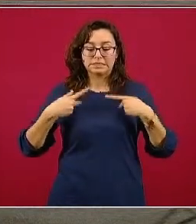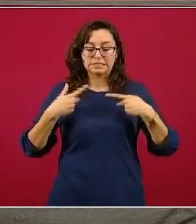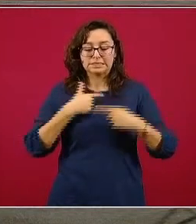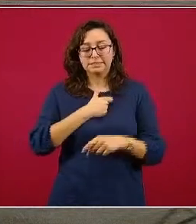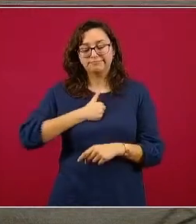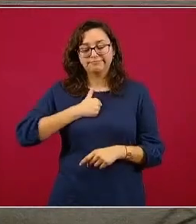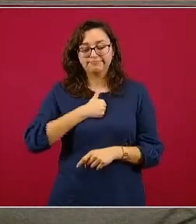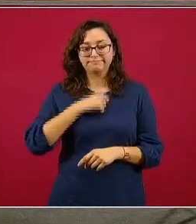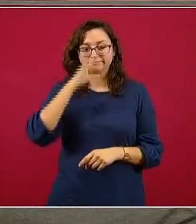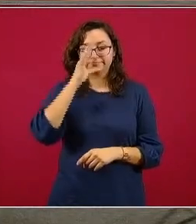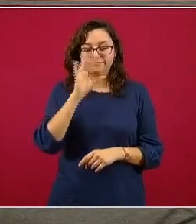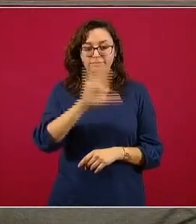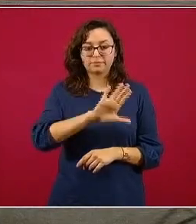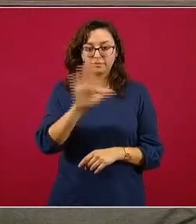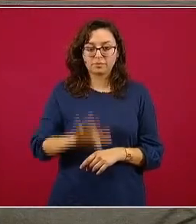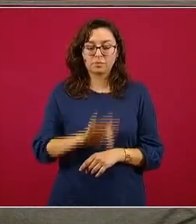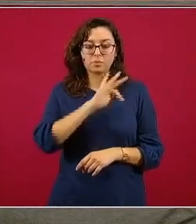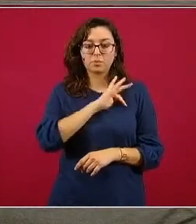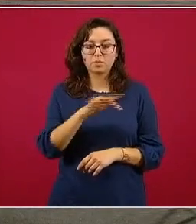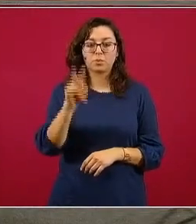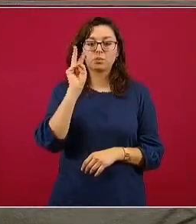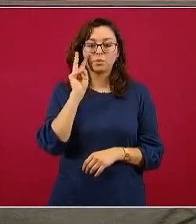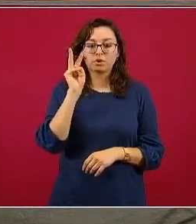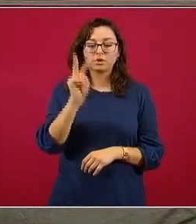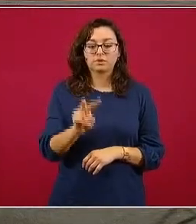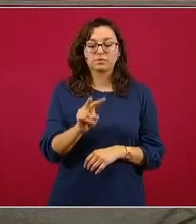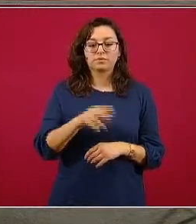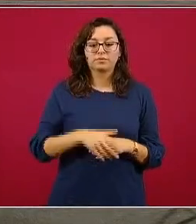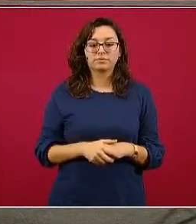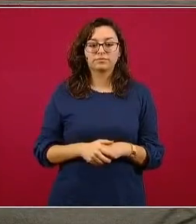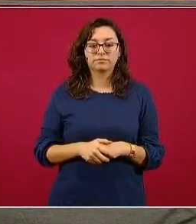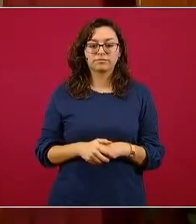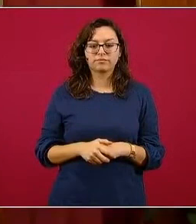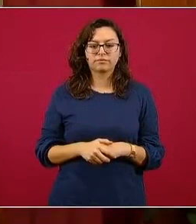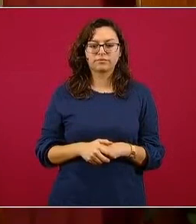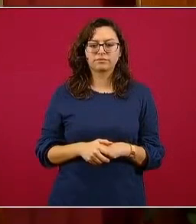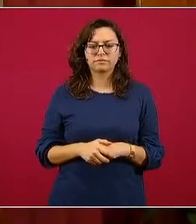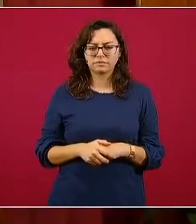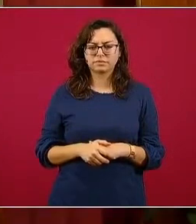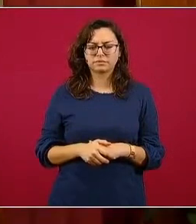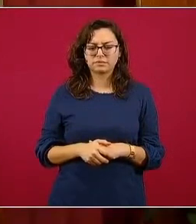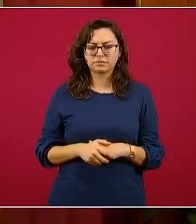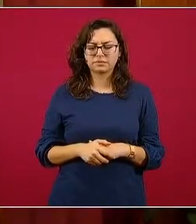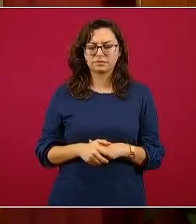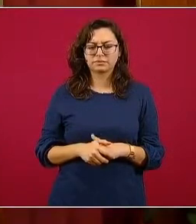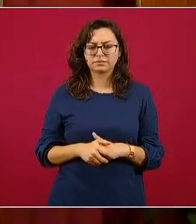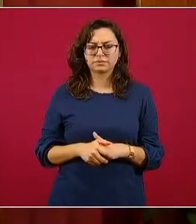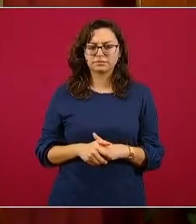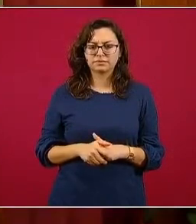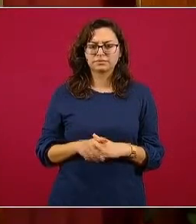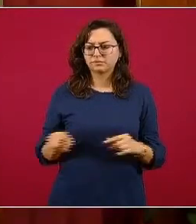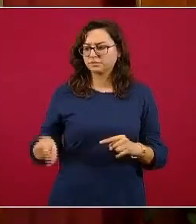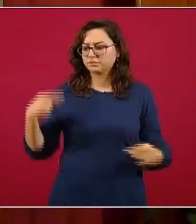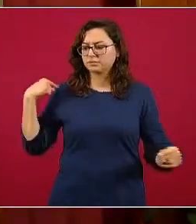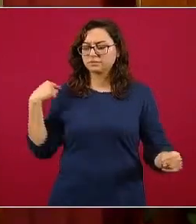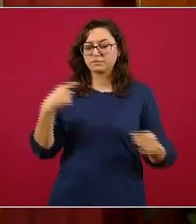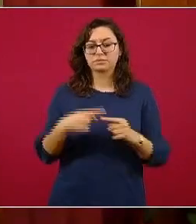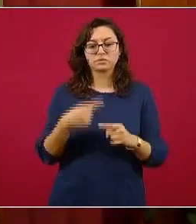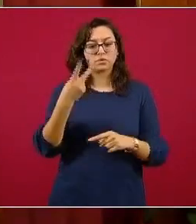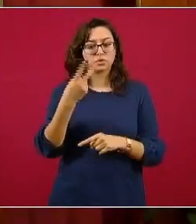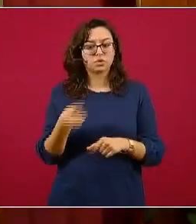lamentablemente han perdido la vida. Veíamos también un ligero incremento en las últimas dos semanas